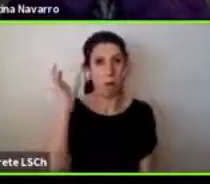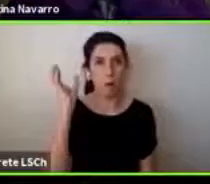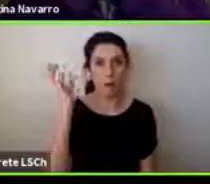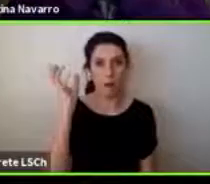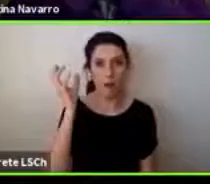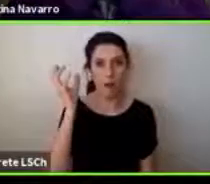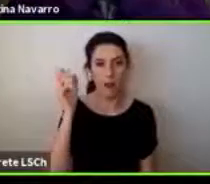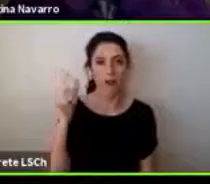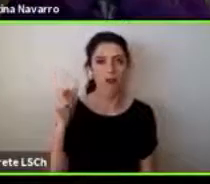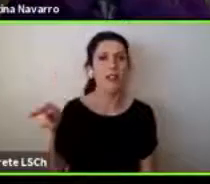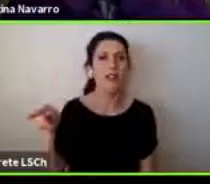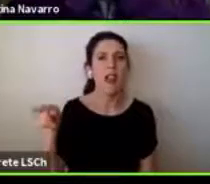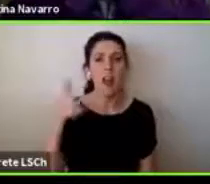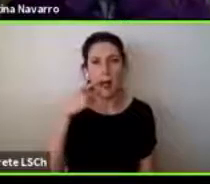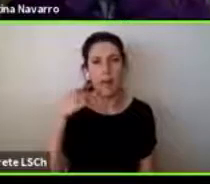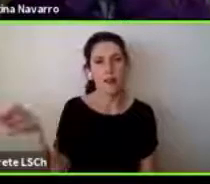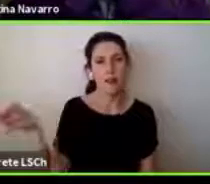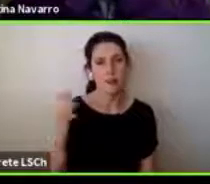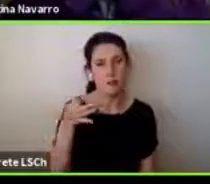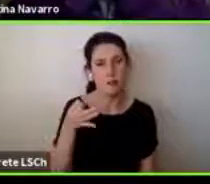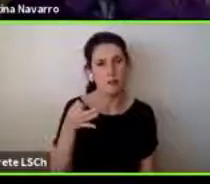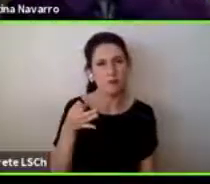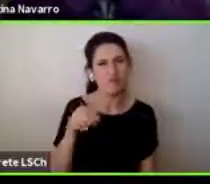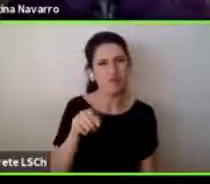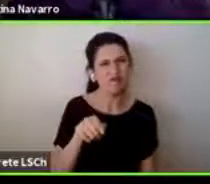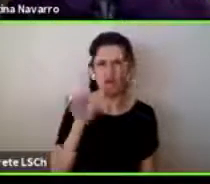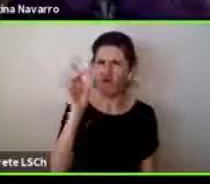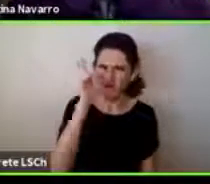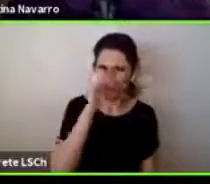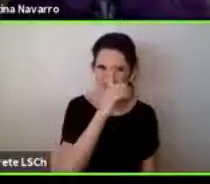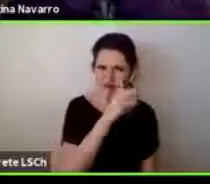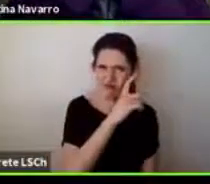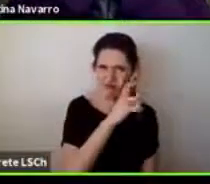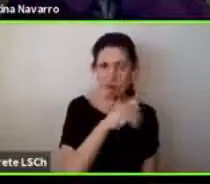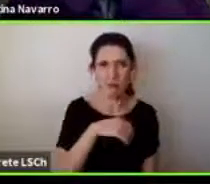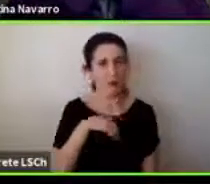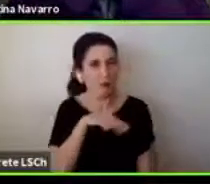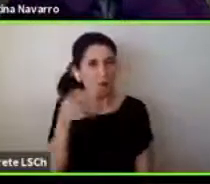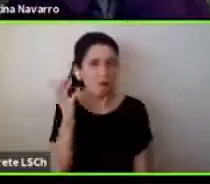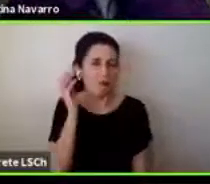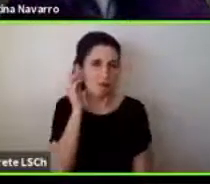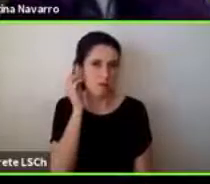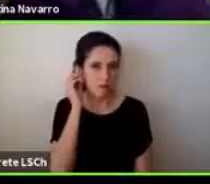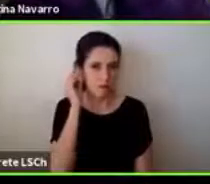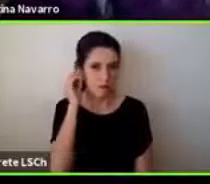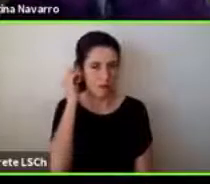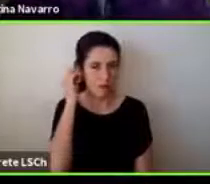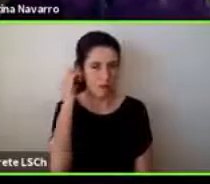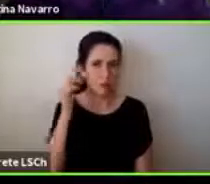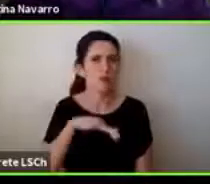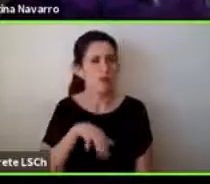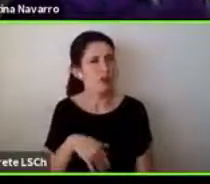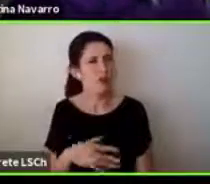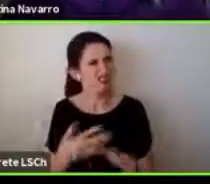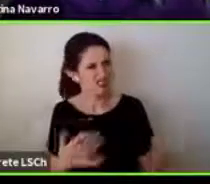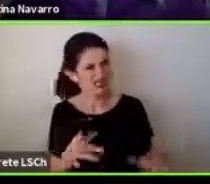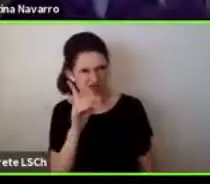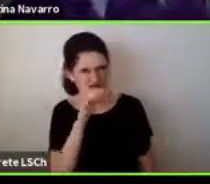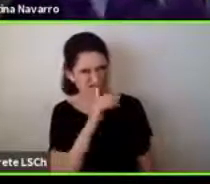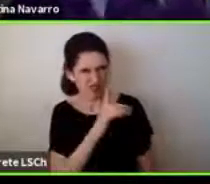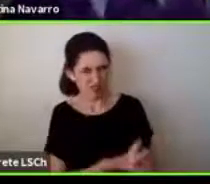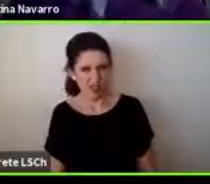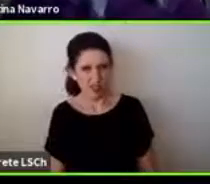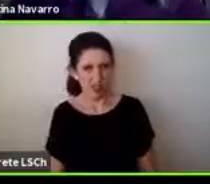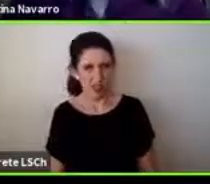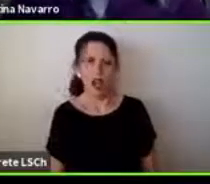esto tiene que quizás esto está muy difícil y nosotros como ya pero si no es tan difícil o al revés como que el Seba de repente se ha liado con cosas que en verdad